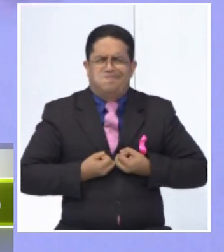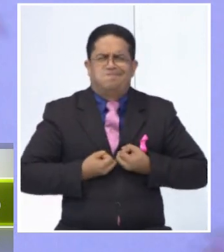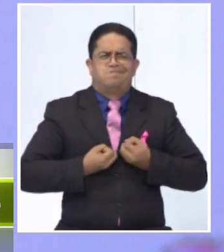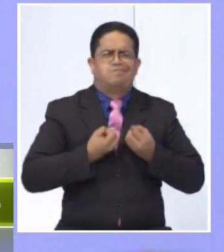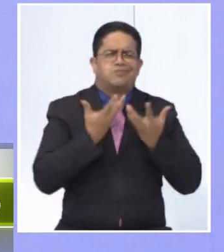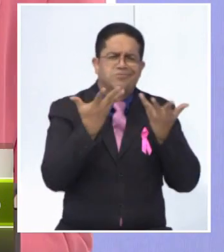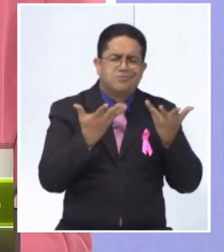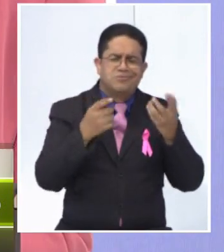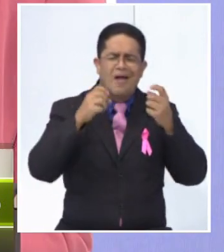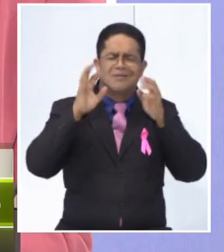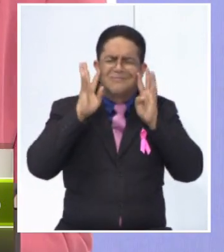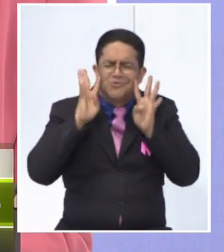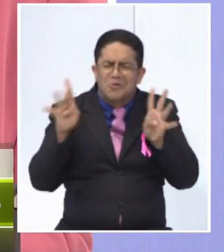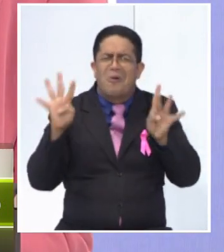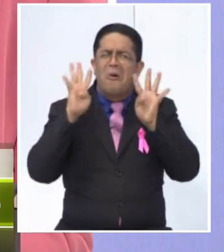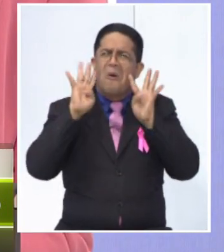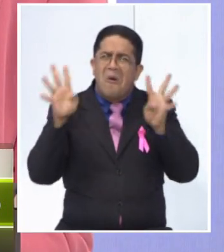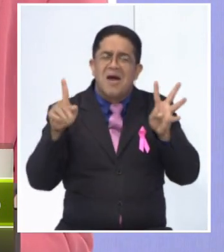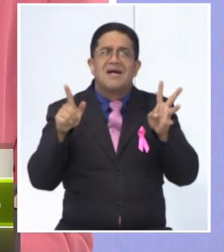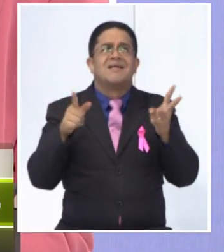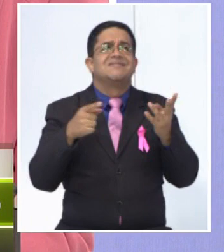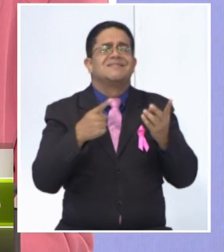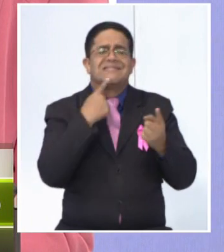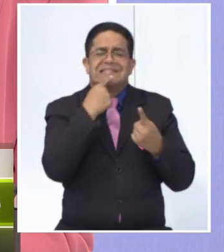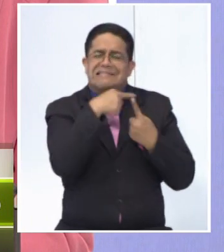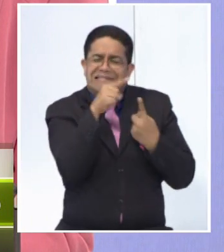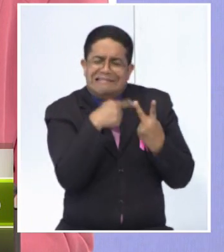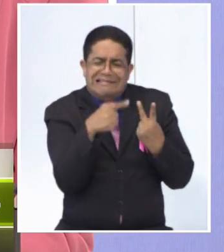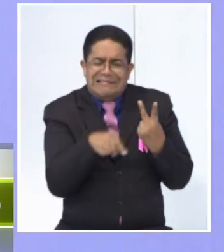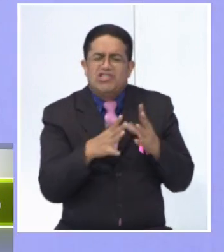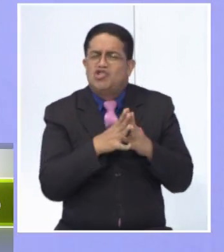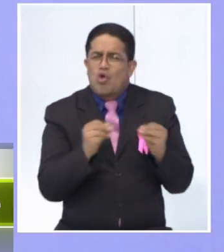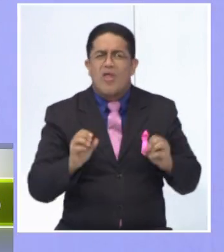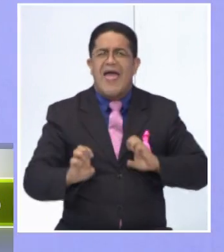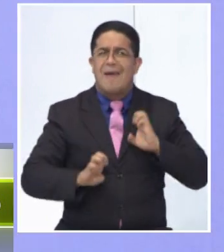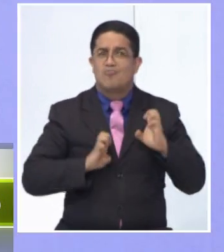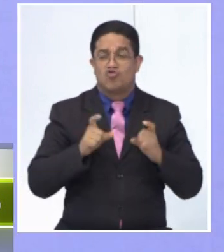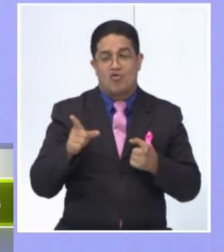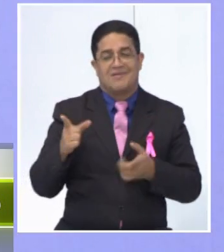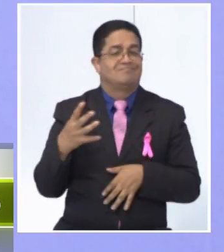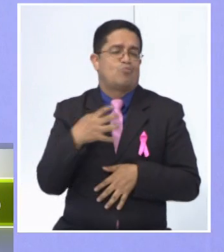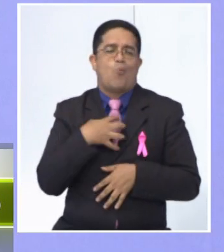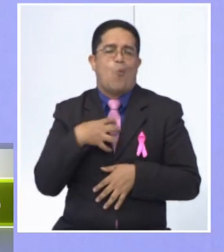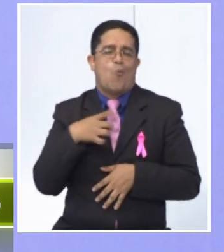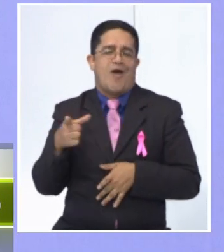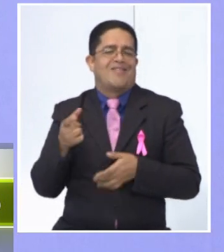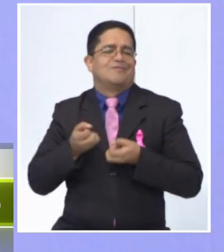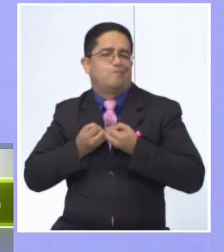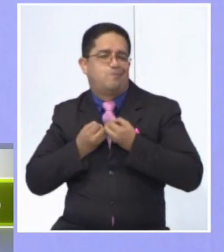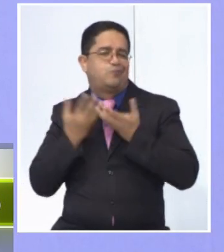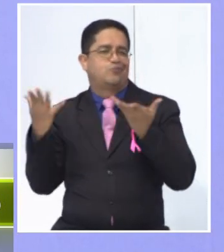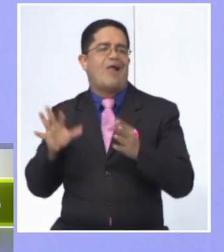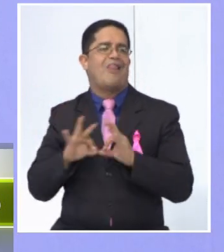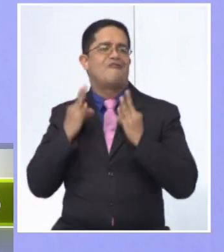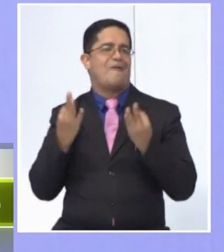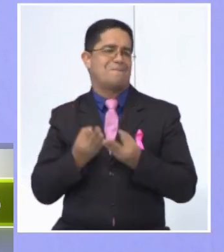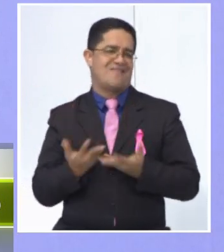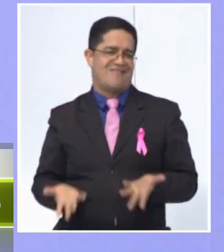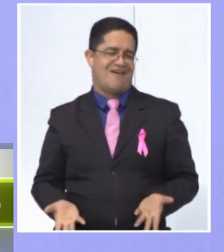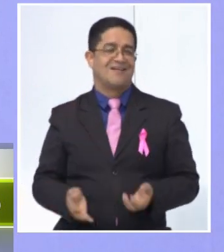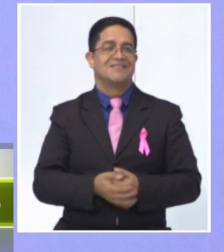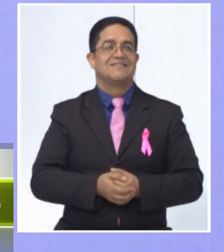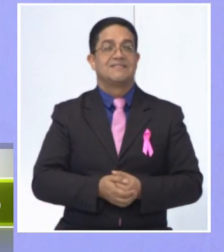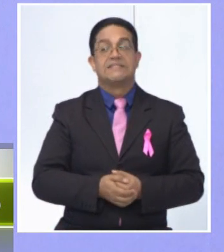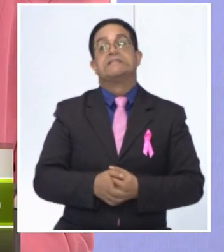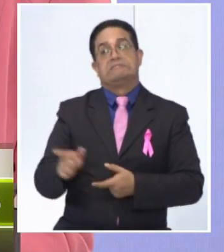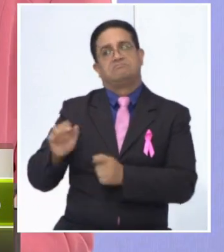comienzan a llorar, comienzan a expresar todas las emociones que quizás no se sienten en libertad de decir abiertamente. Claro,